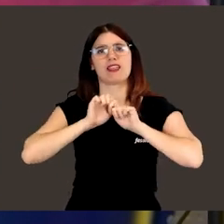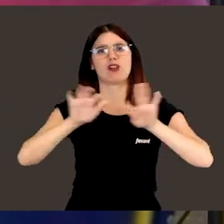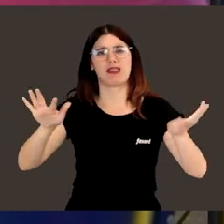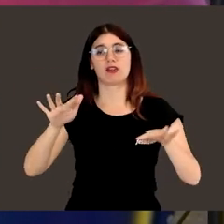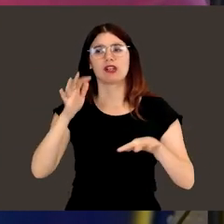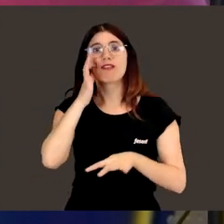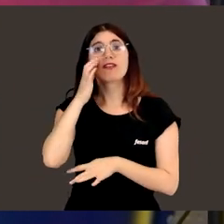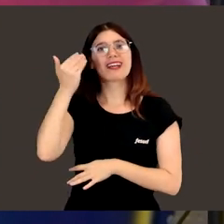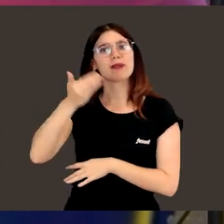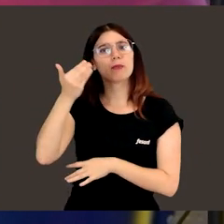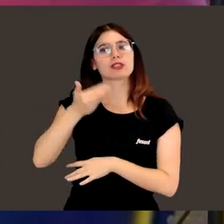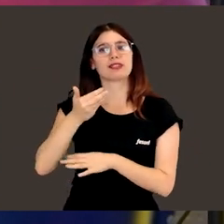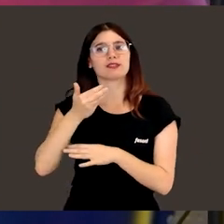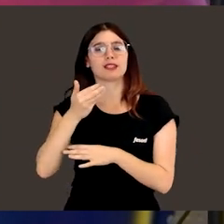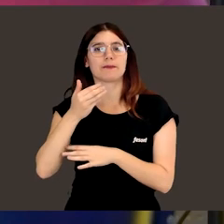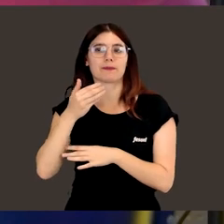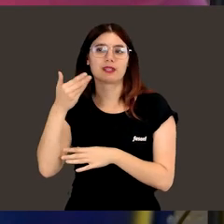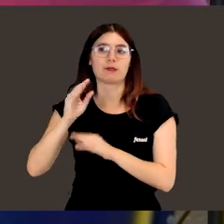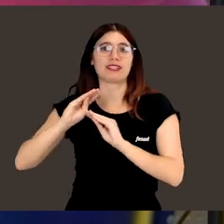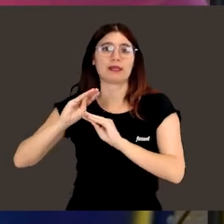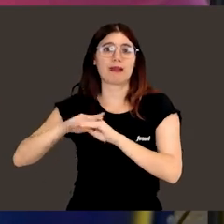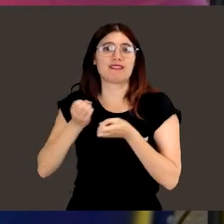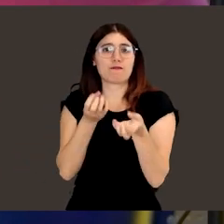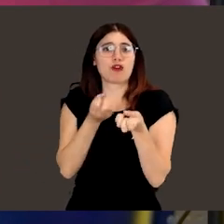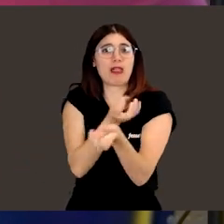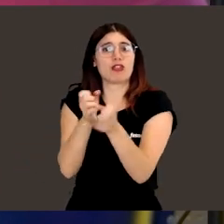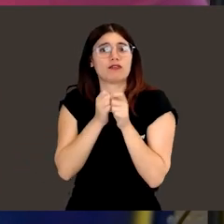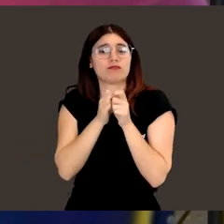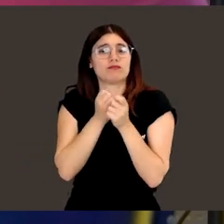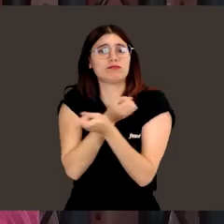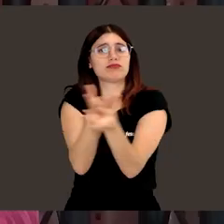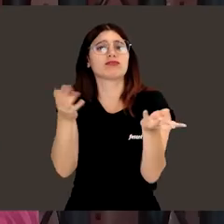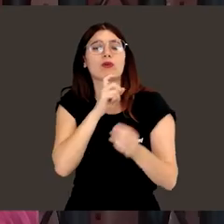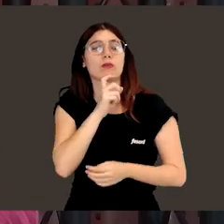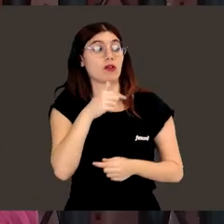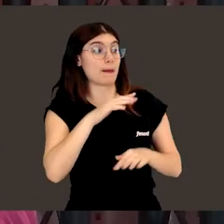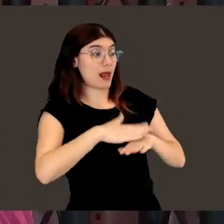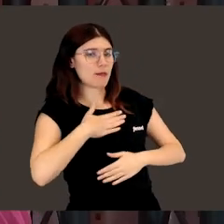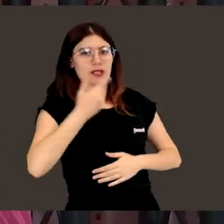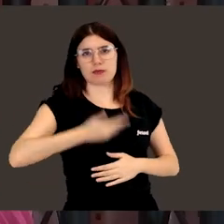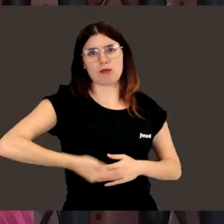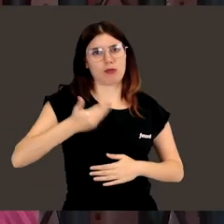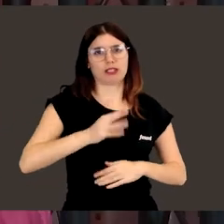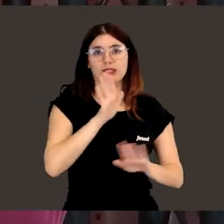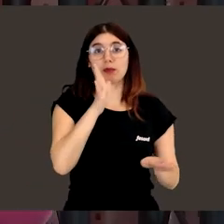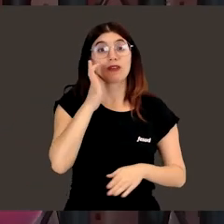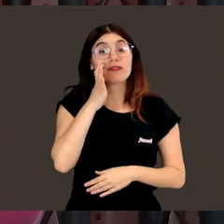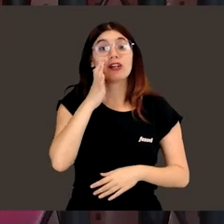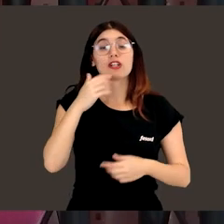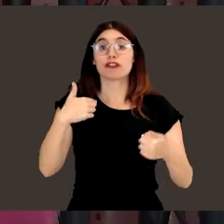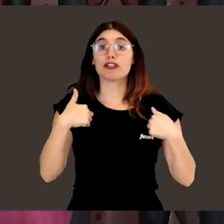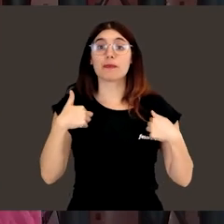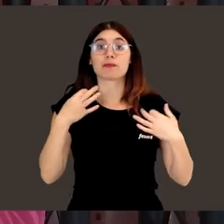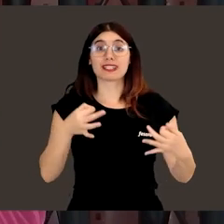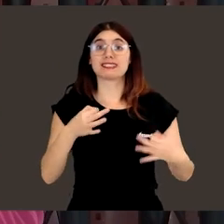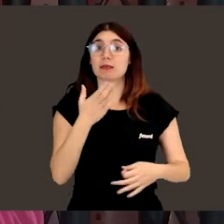divulgadora. ¿Hasta qué punto es muy importante o importante para ti? Para mí es súper importante. Tan es así que, mira, yo